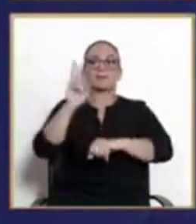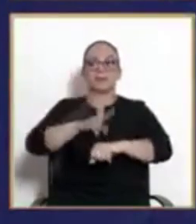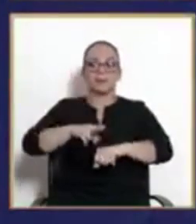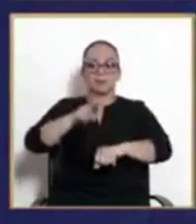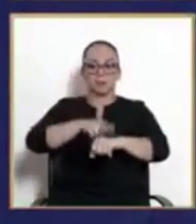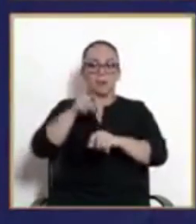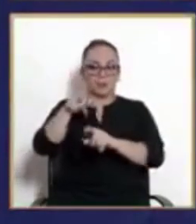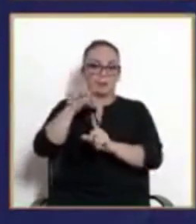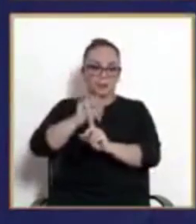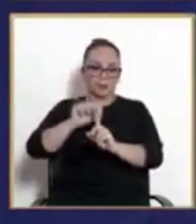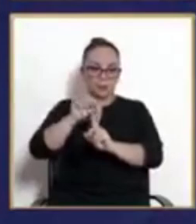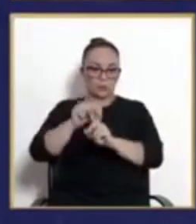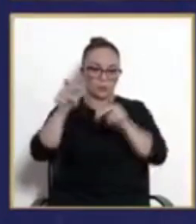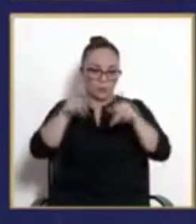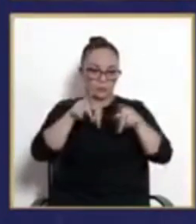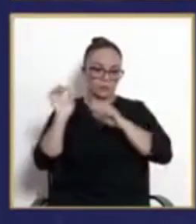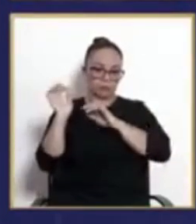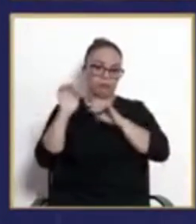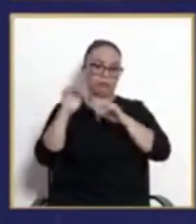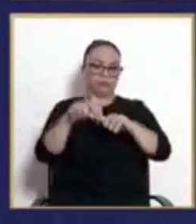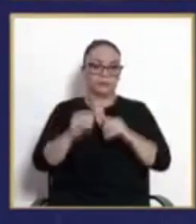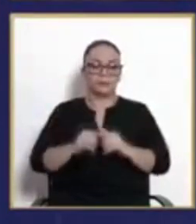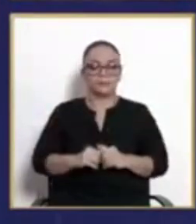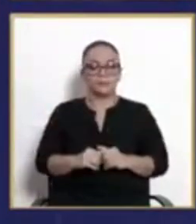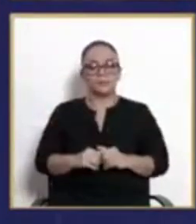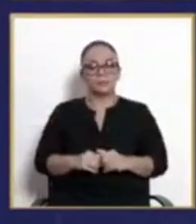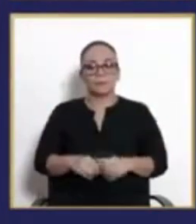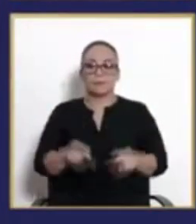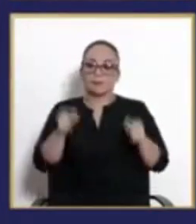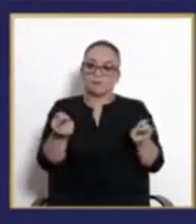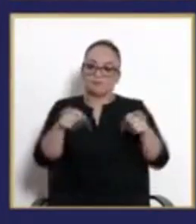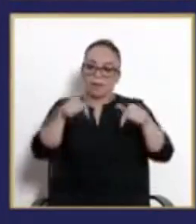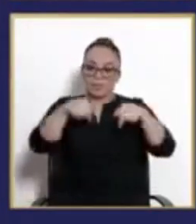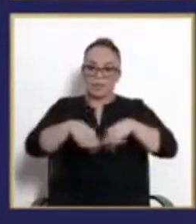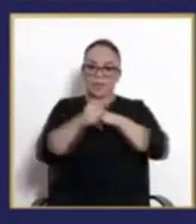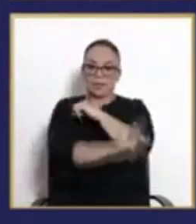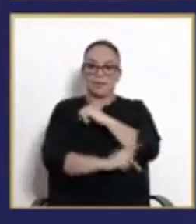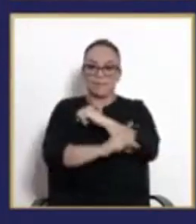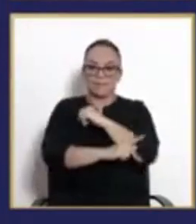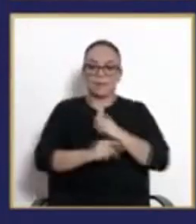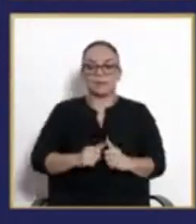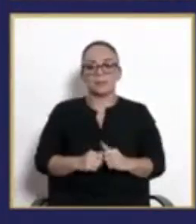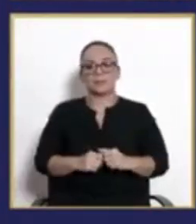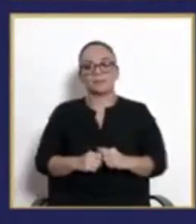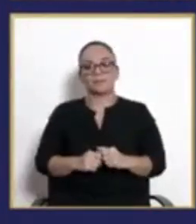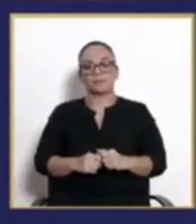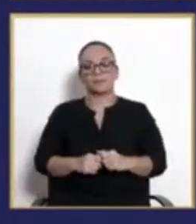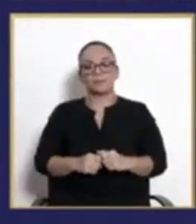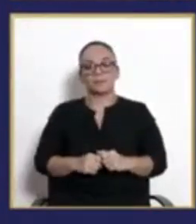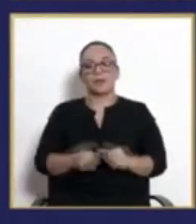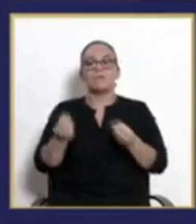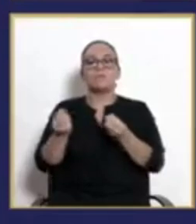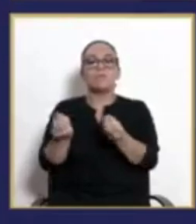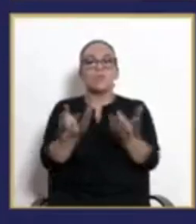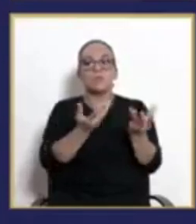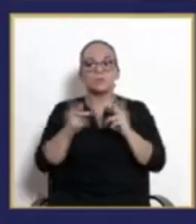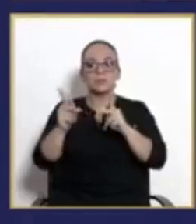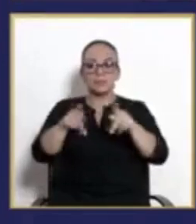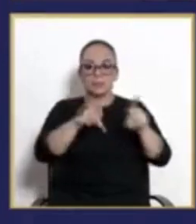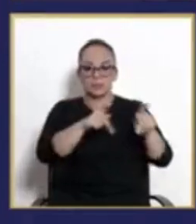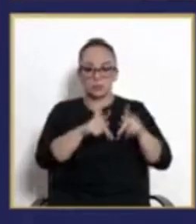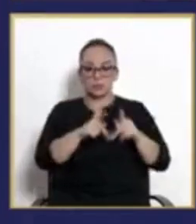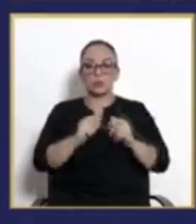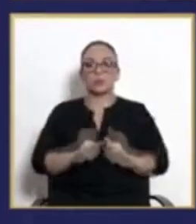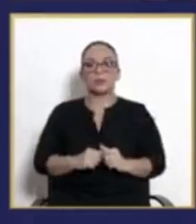que se vive en el país debido a la cantidad de personas que están